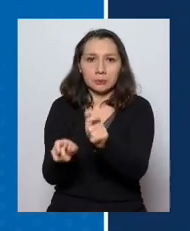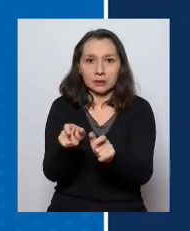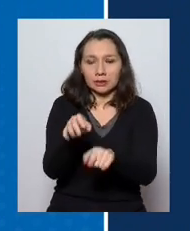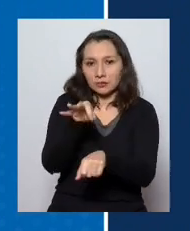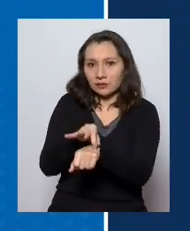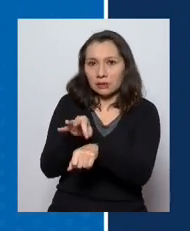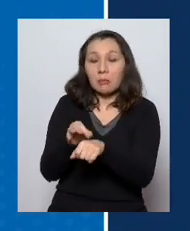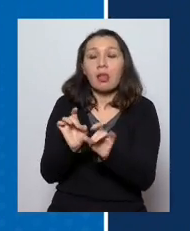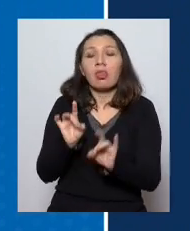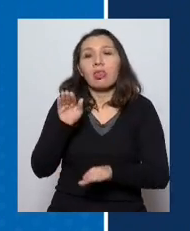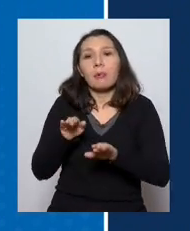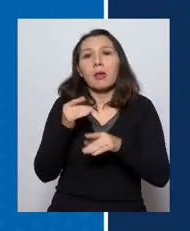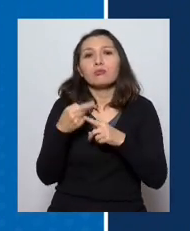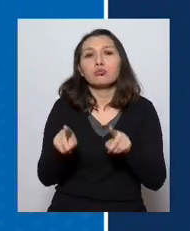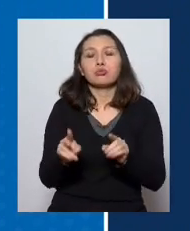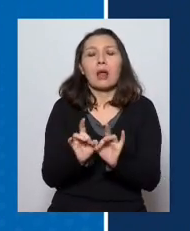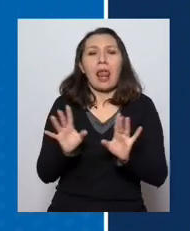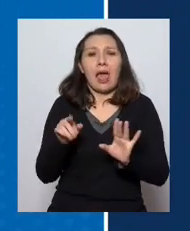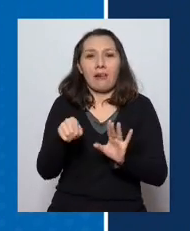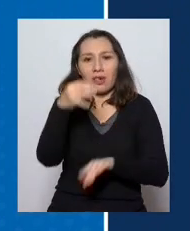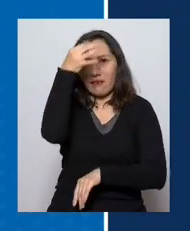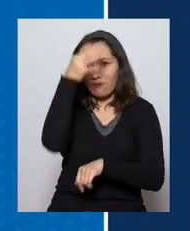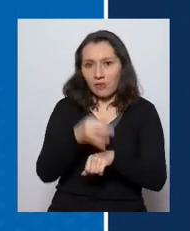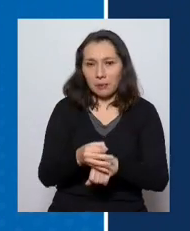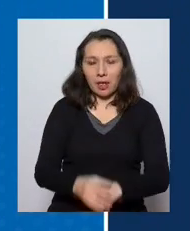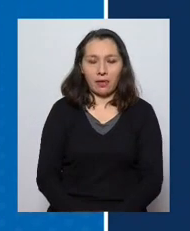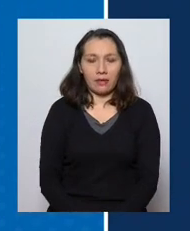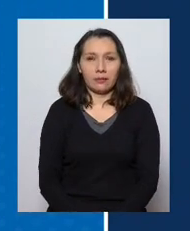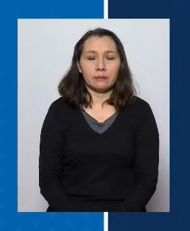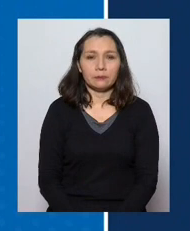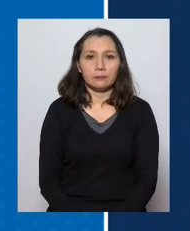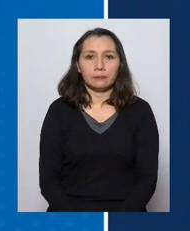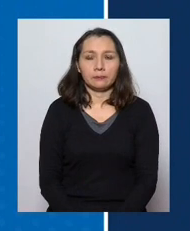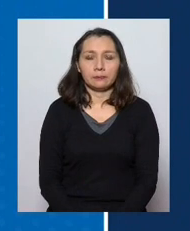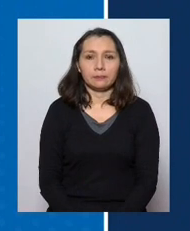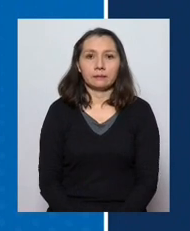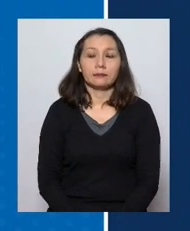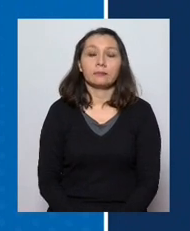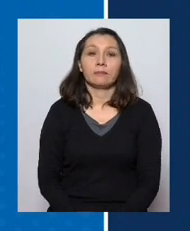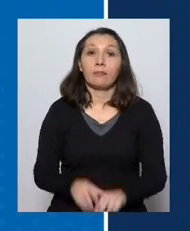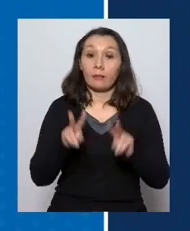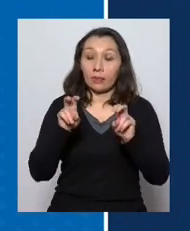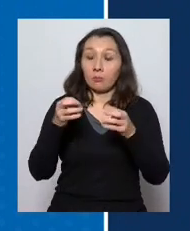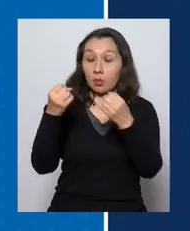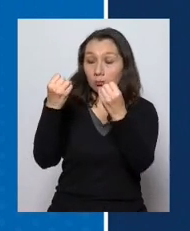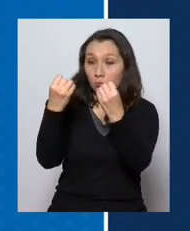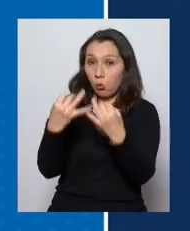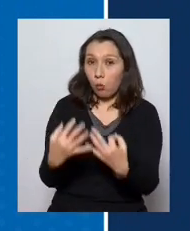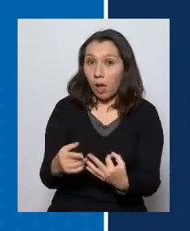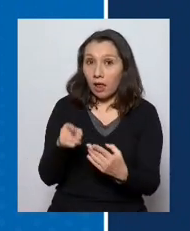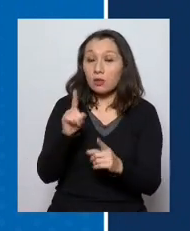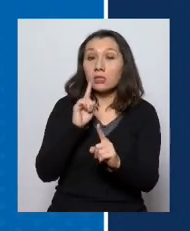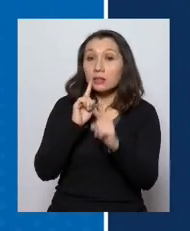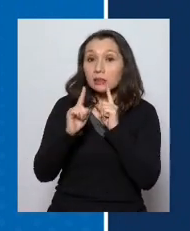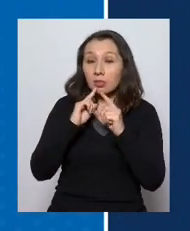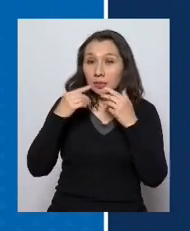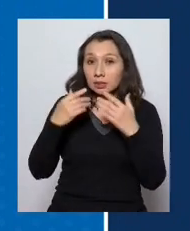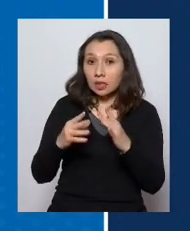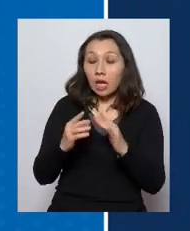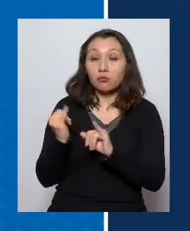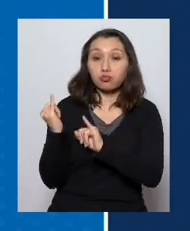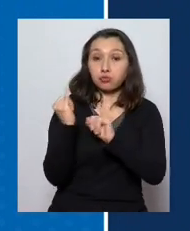estos pacientes según la gravedad de su enfermedad. En cuanto a la cantidad de exámenes